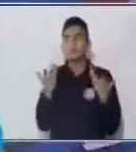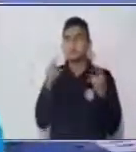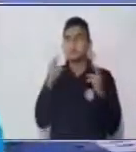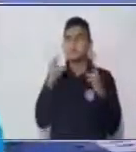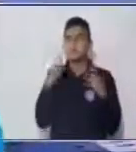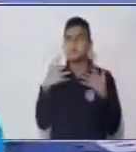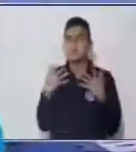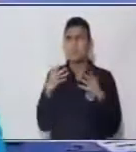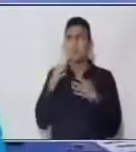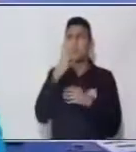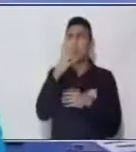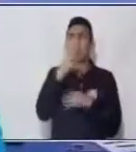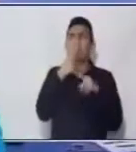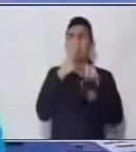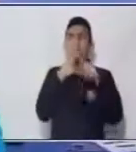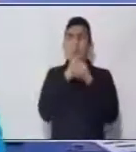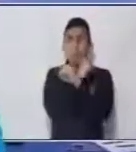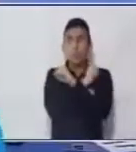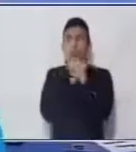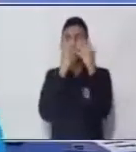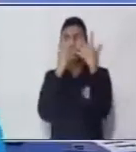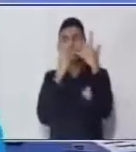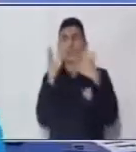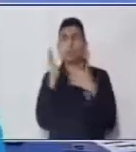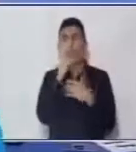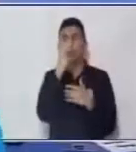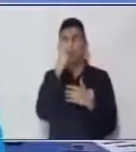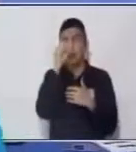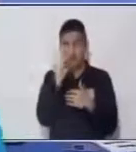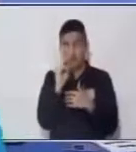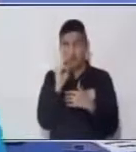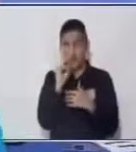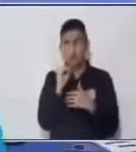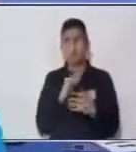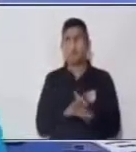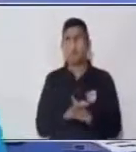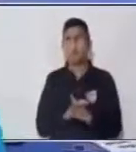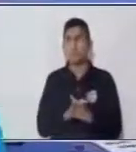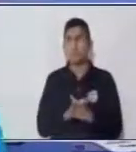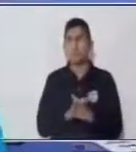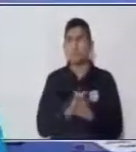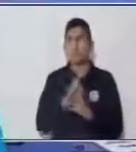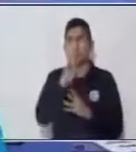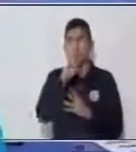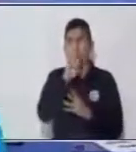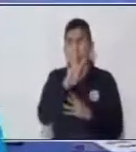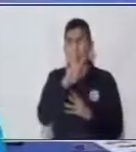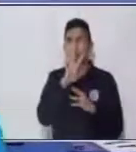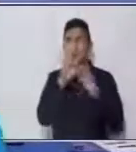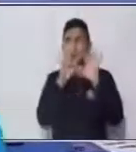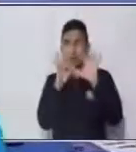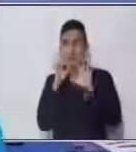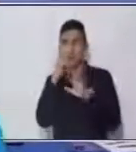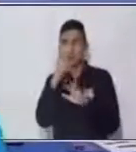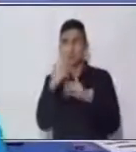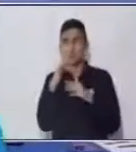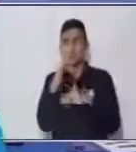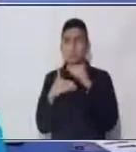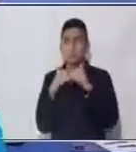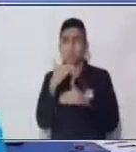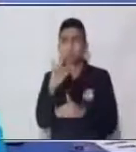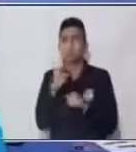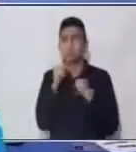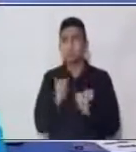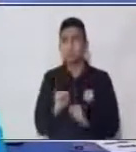Cuatro por seis, veinticuatro Por dos, cuarenta y ocho Y así tenemos también